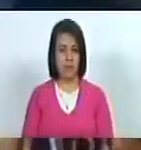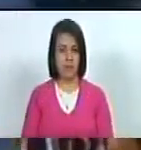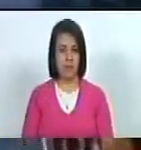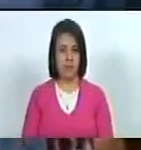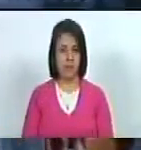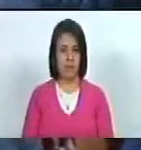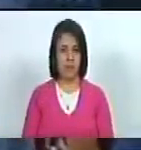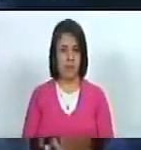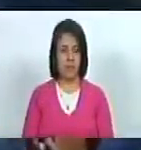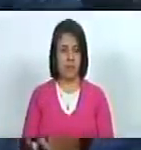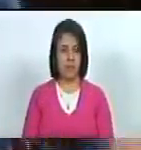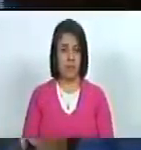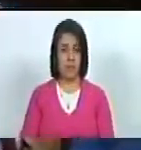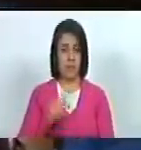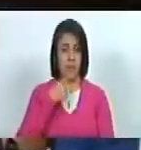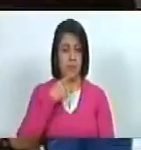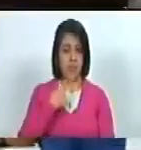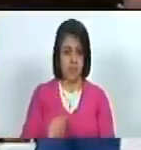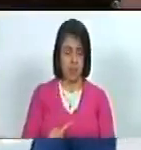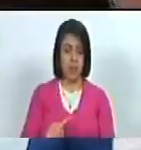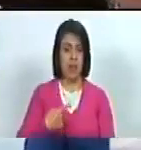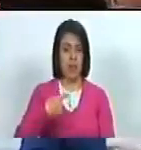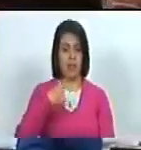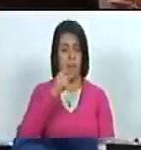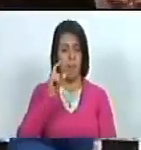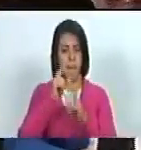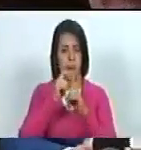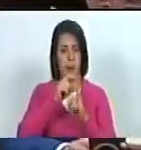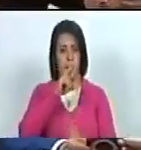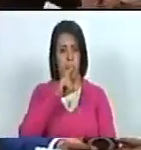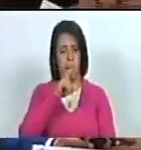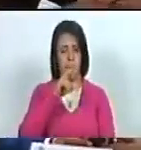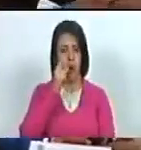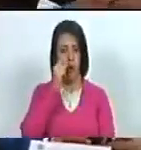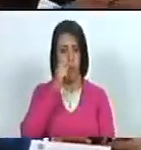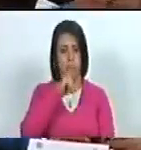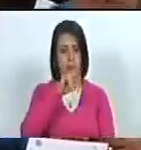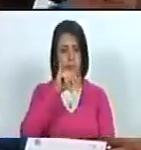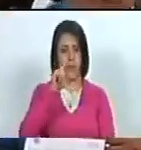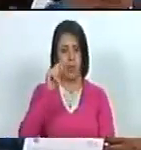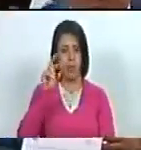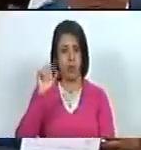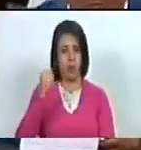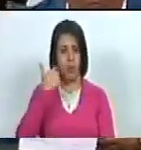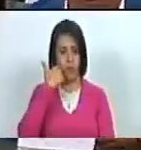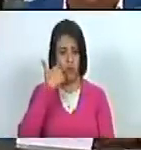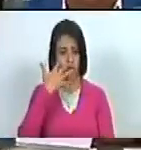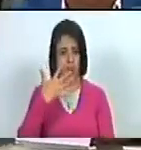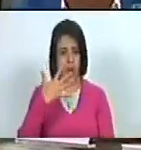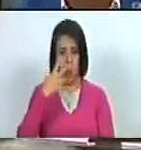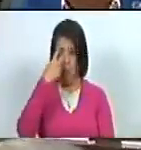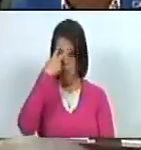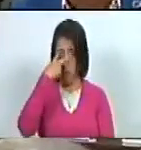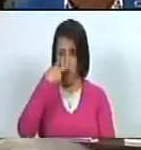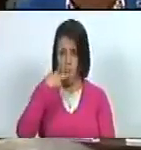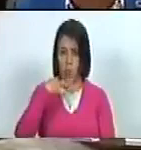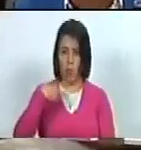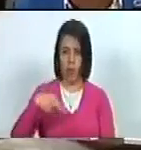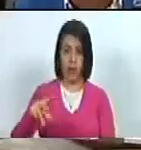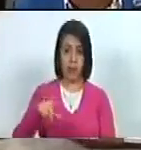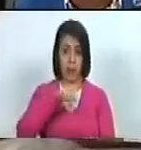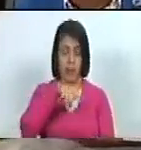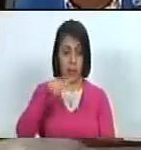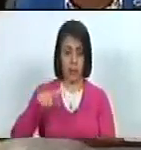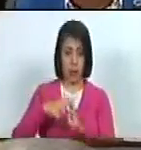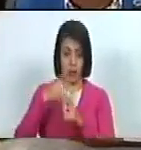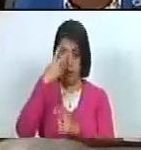Decía el gran Víctor Hugo, que usted lo conoce muy bien, que lo más feo que tiene la miseria son los miserables.